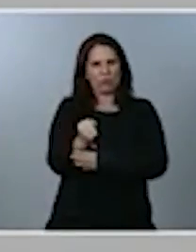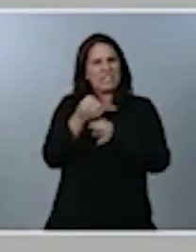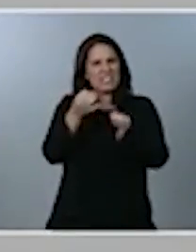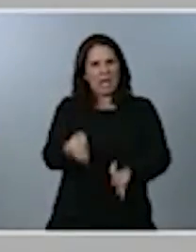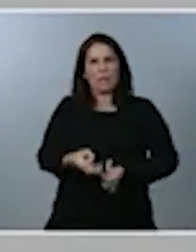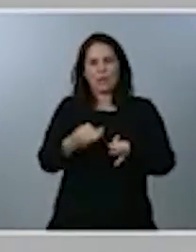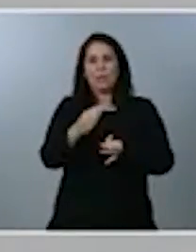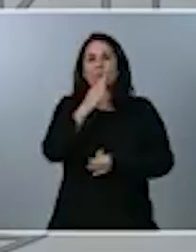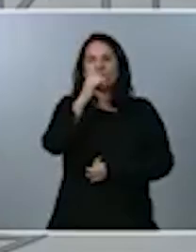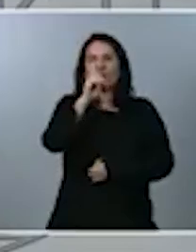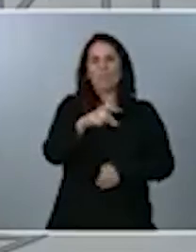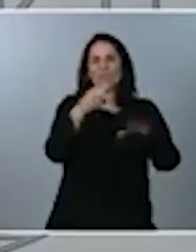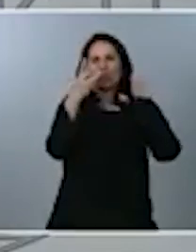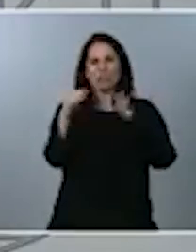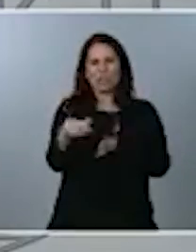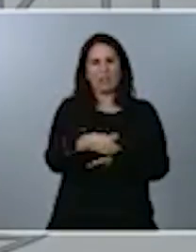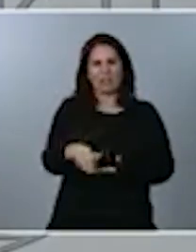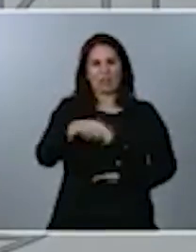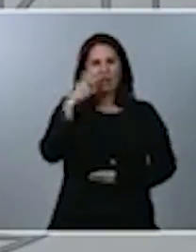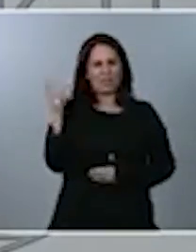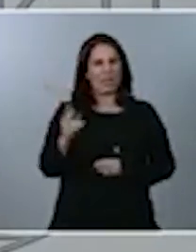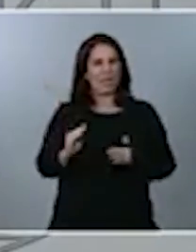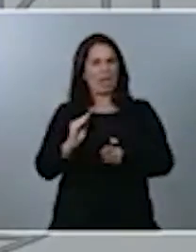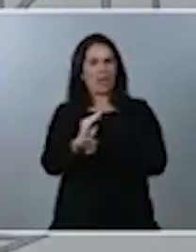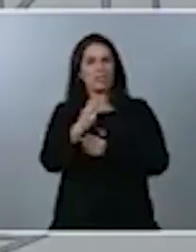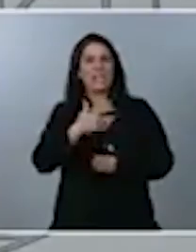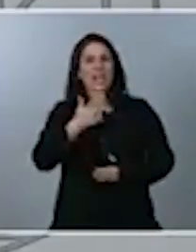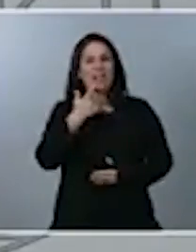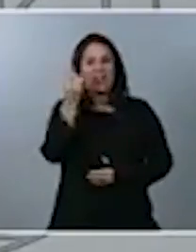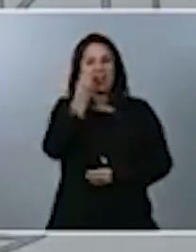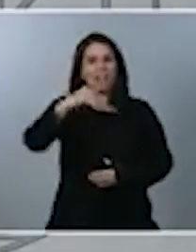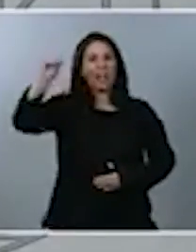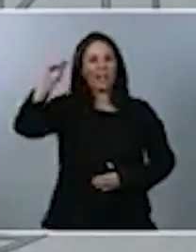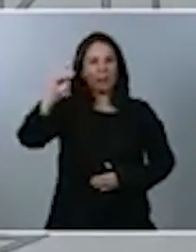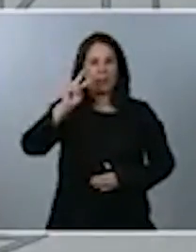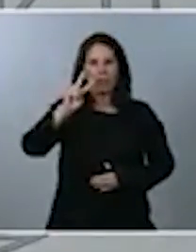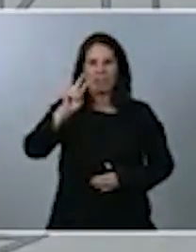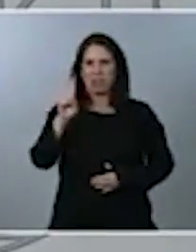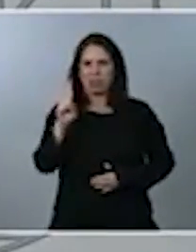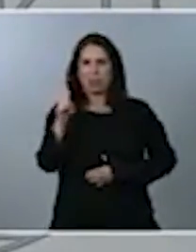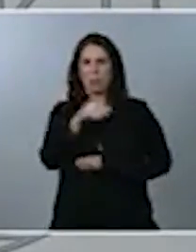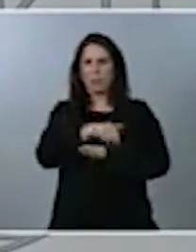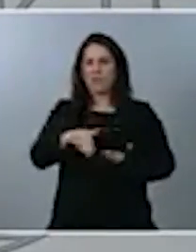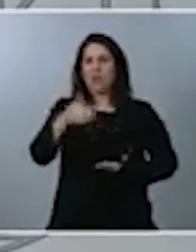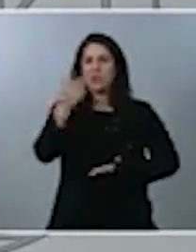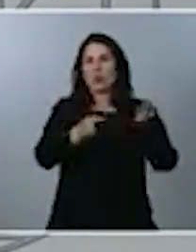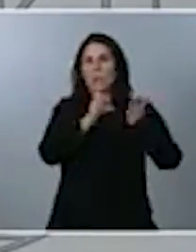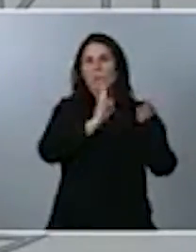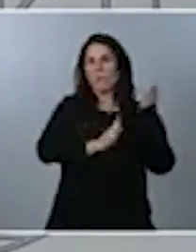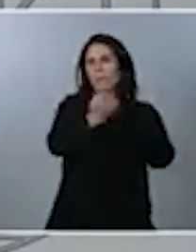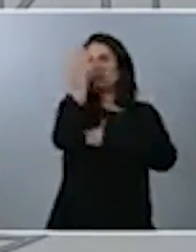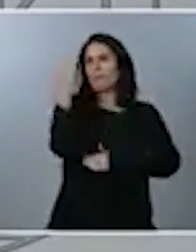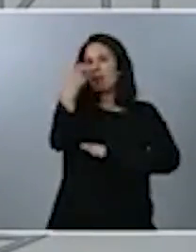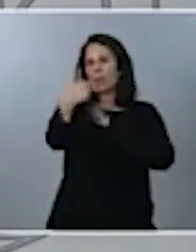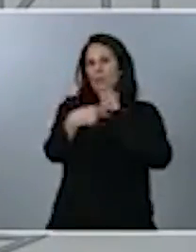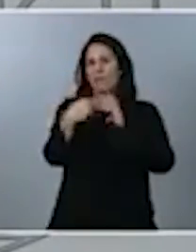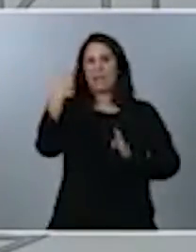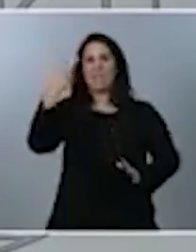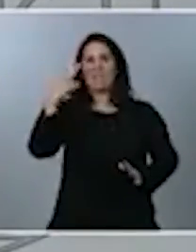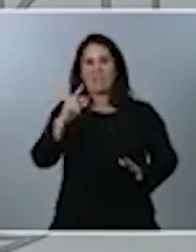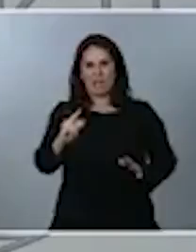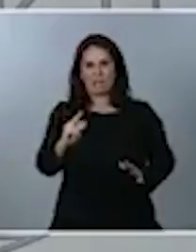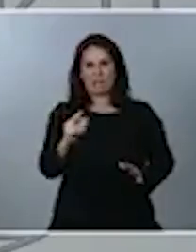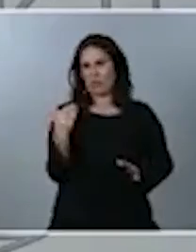de euros, lo que supone un incremento de 21 millones respecto al año 2020 y dando, por supuesto, cumplimiento al